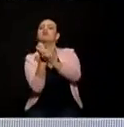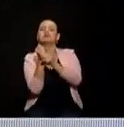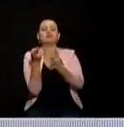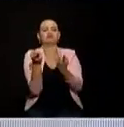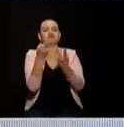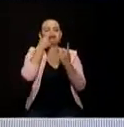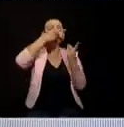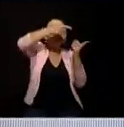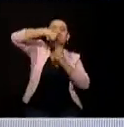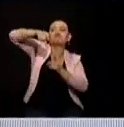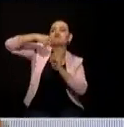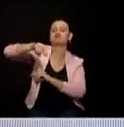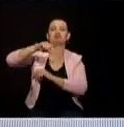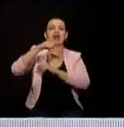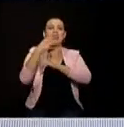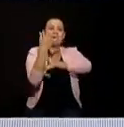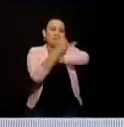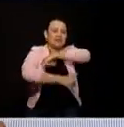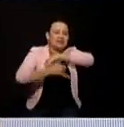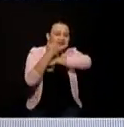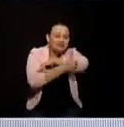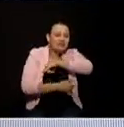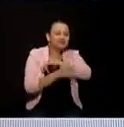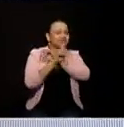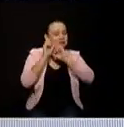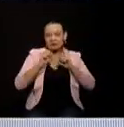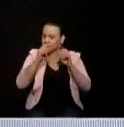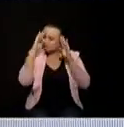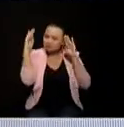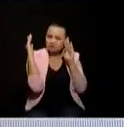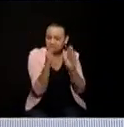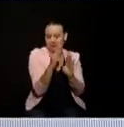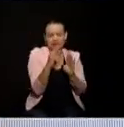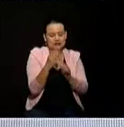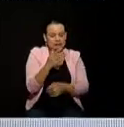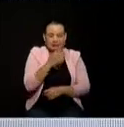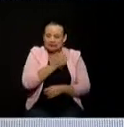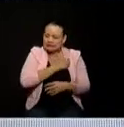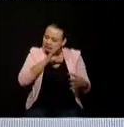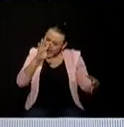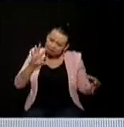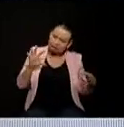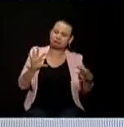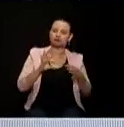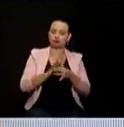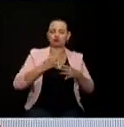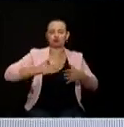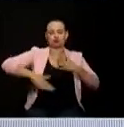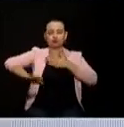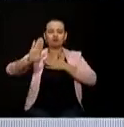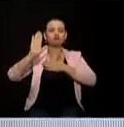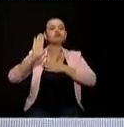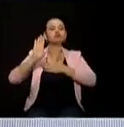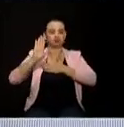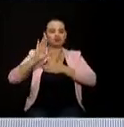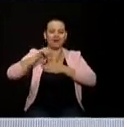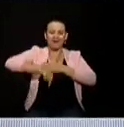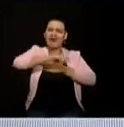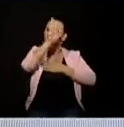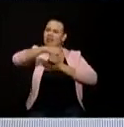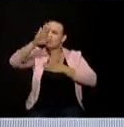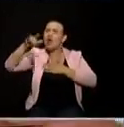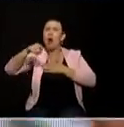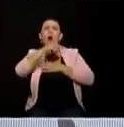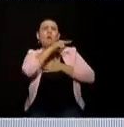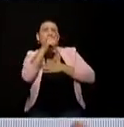recreación es un profundo reconocimiento y un profundo convencimiento que tengo yo como persona antioquia es muy